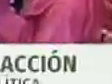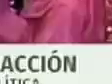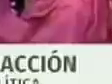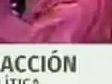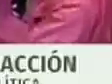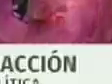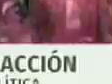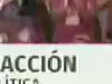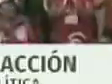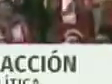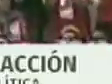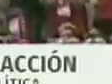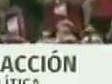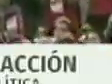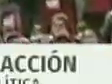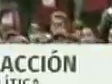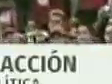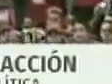Unidos